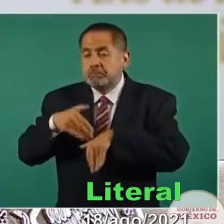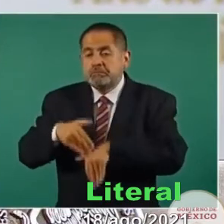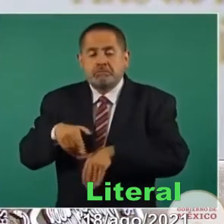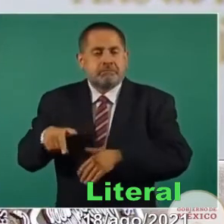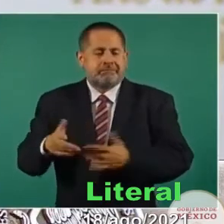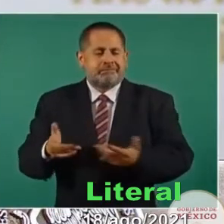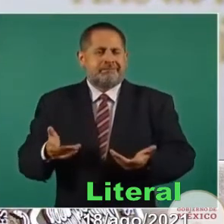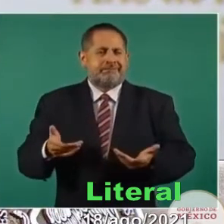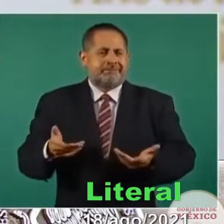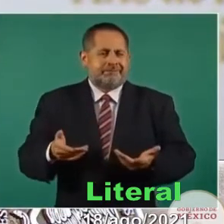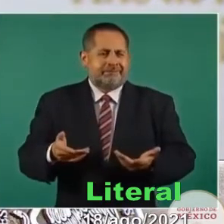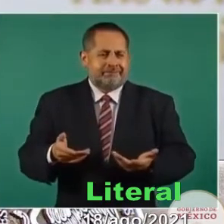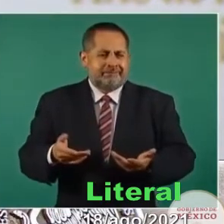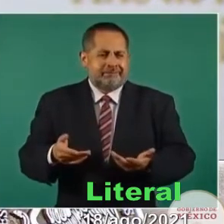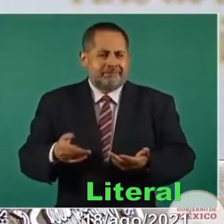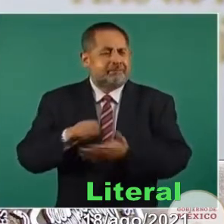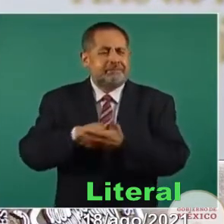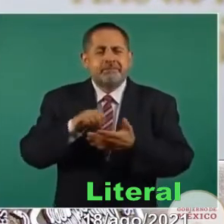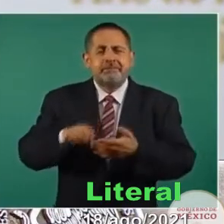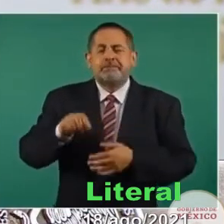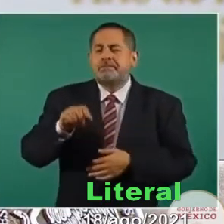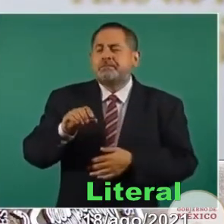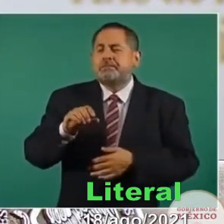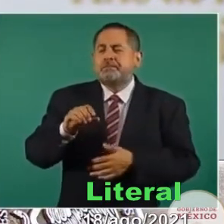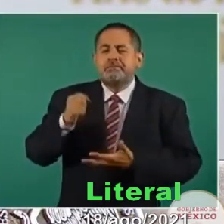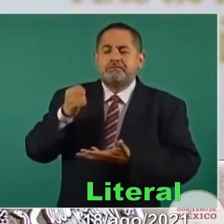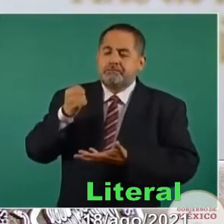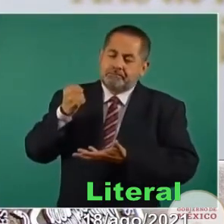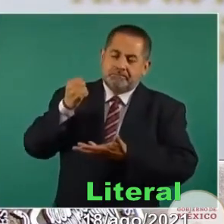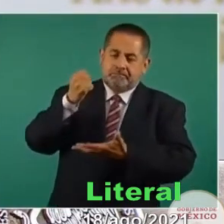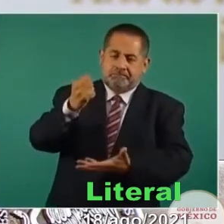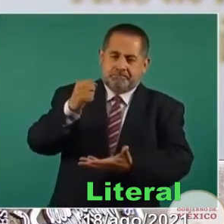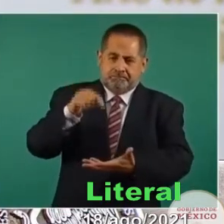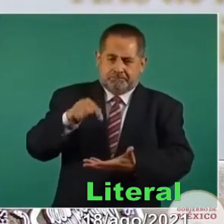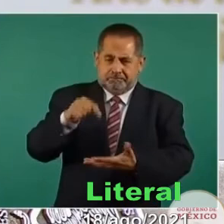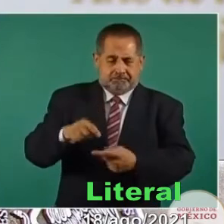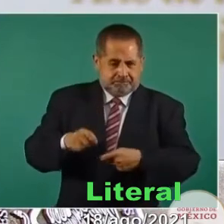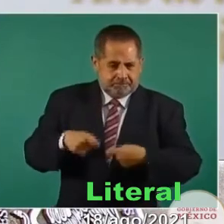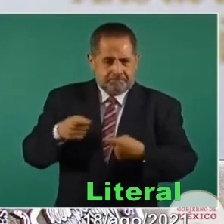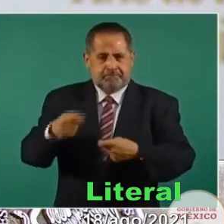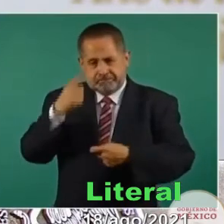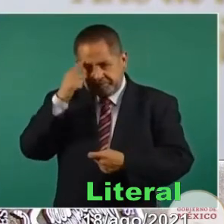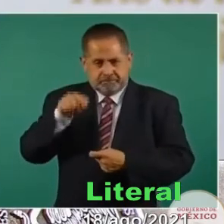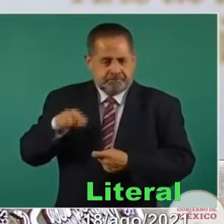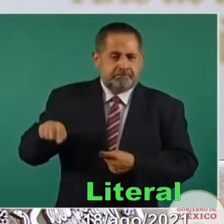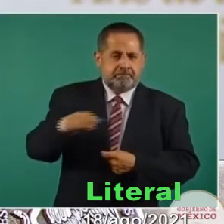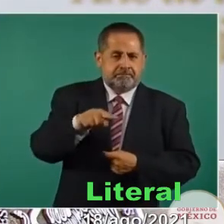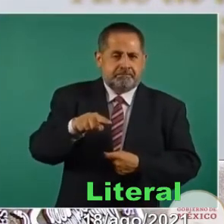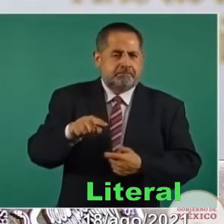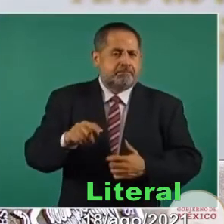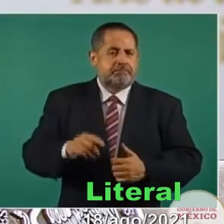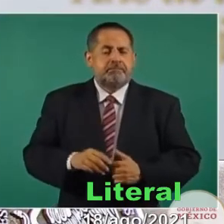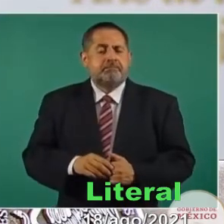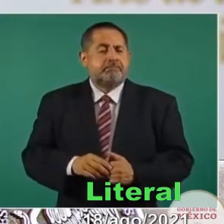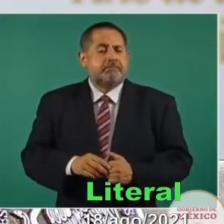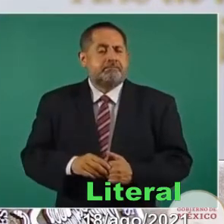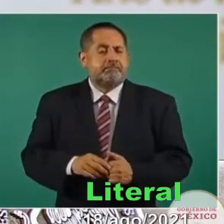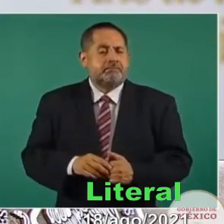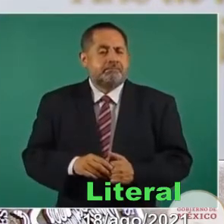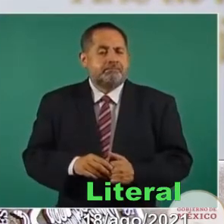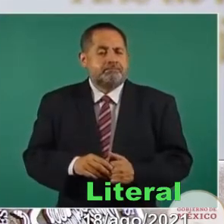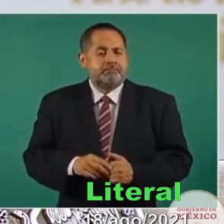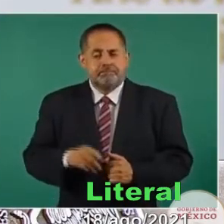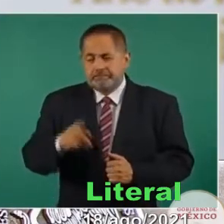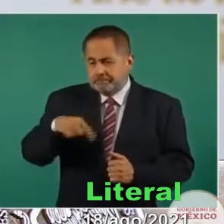Que su presupuesto se